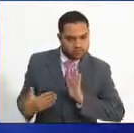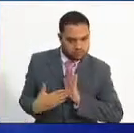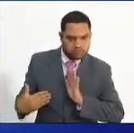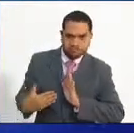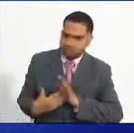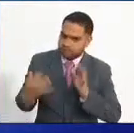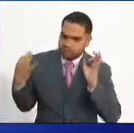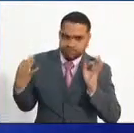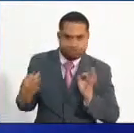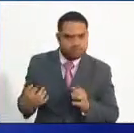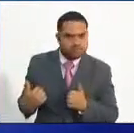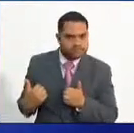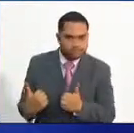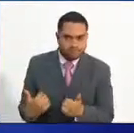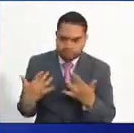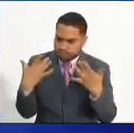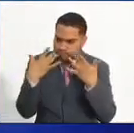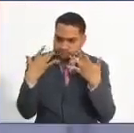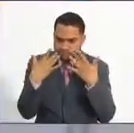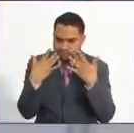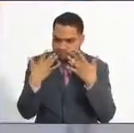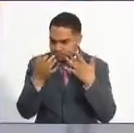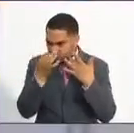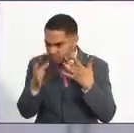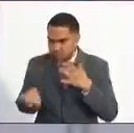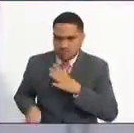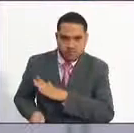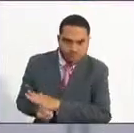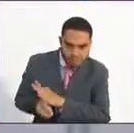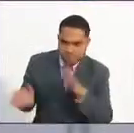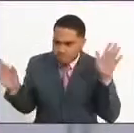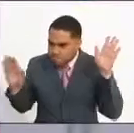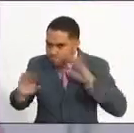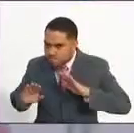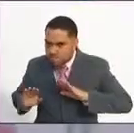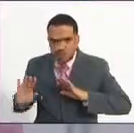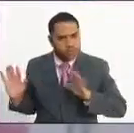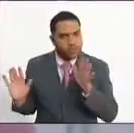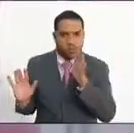transparencia y con celeridad la Comisión del Servicio Civil.